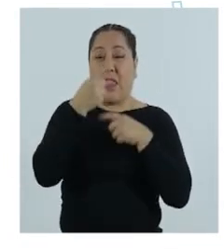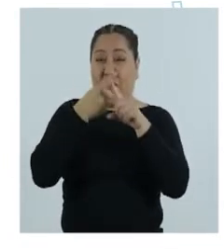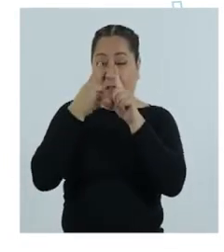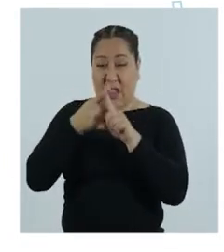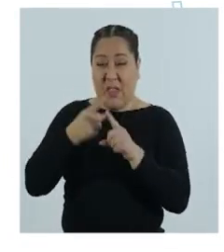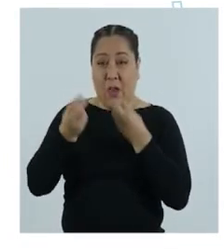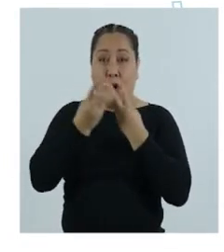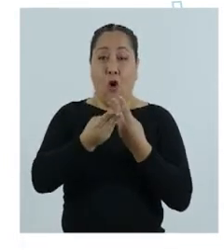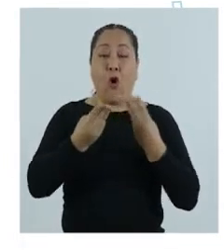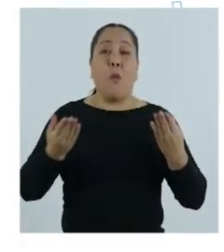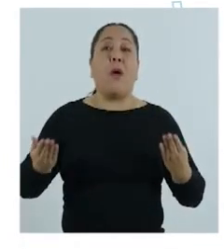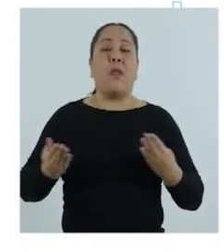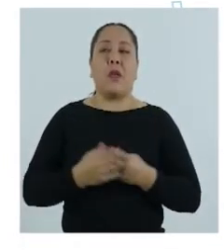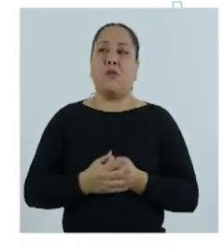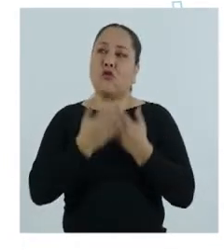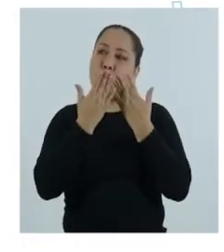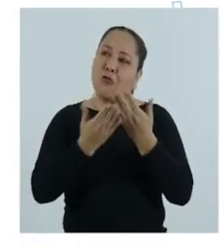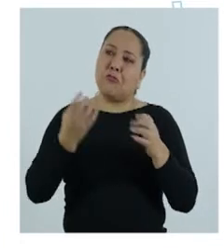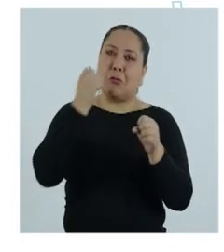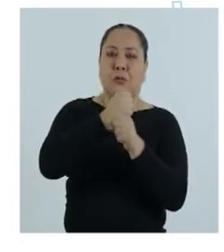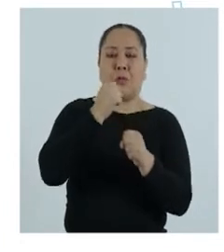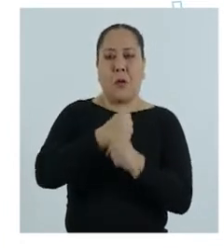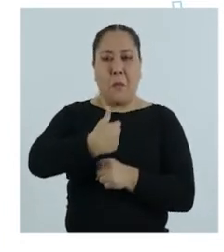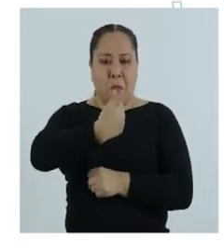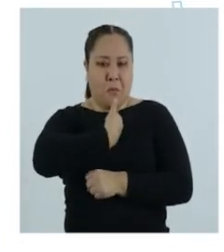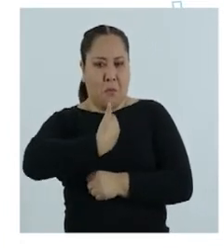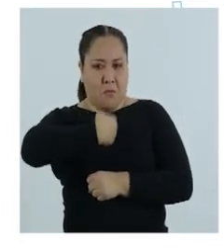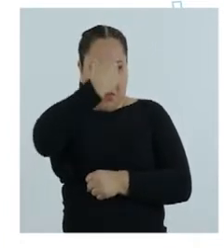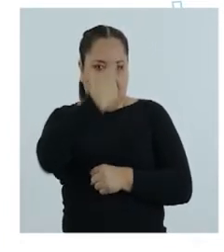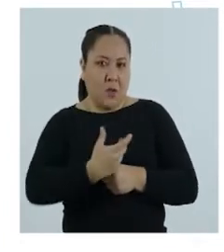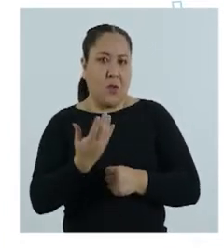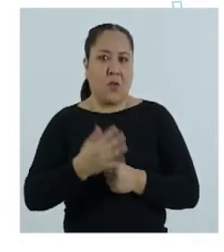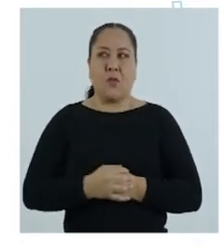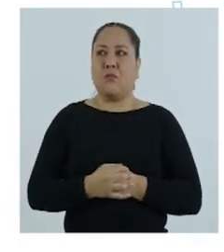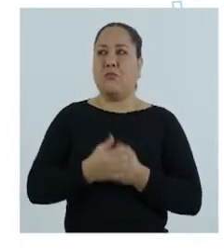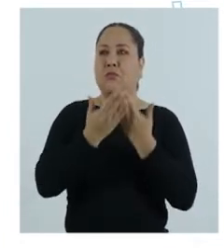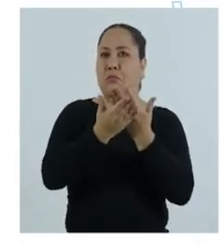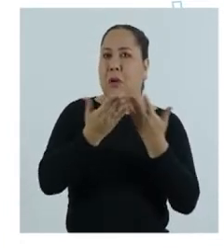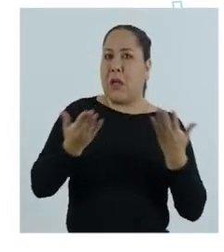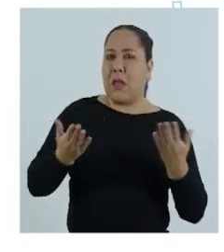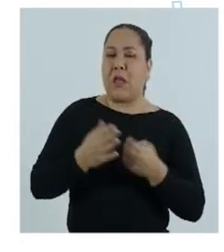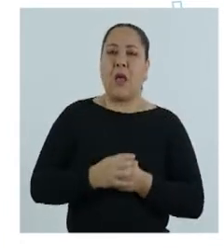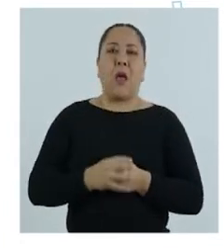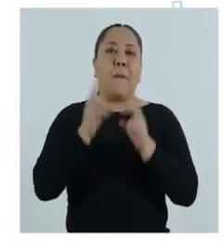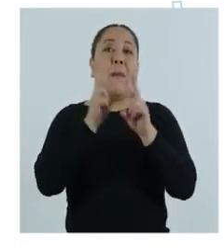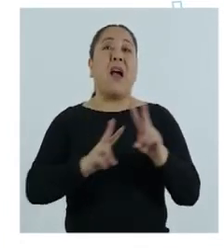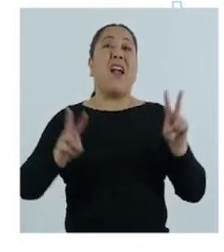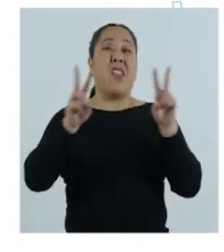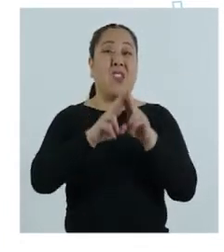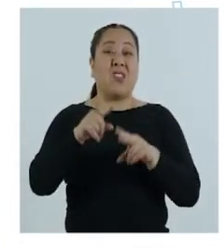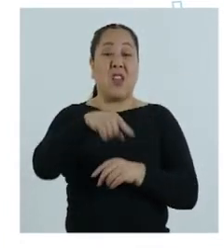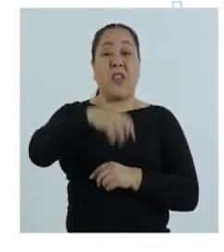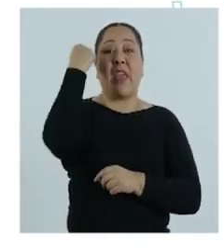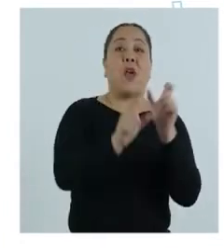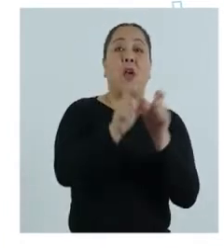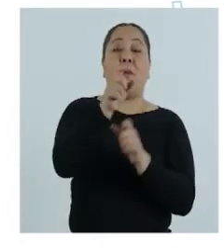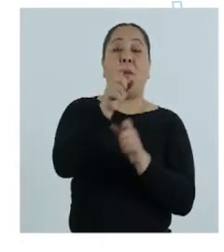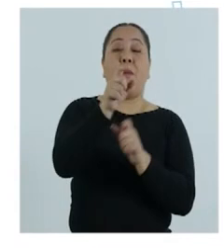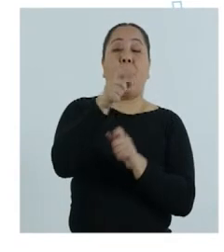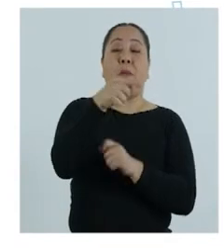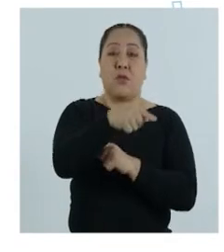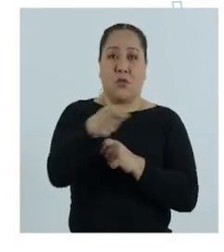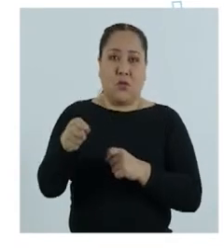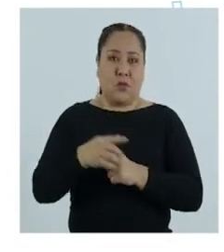indebida de objetos, instrumentos de trabajo, documentos personales, bienes, valores y